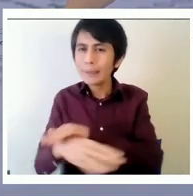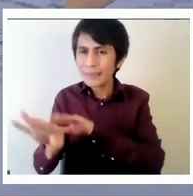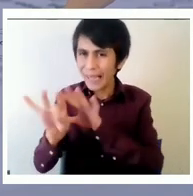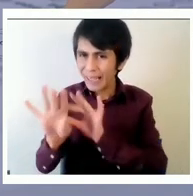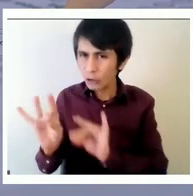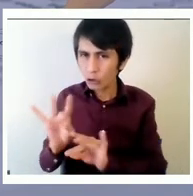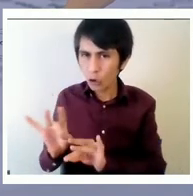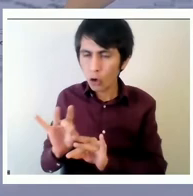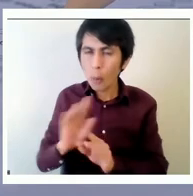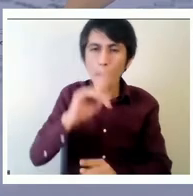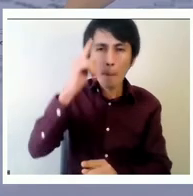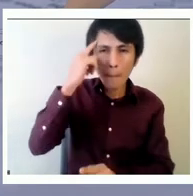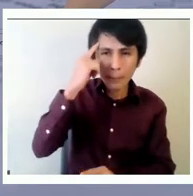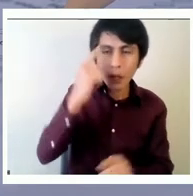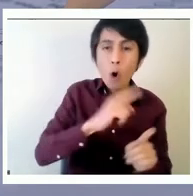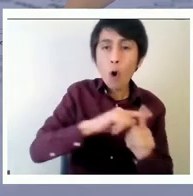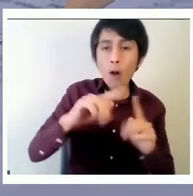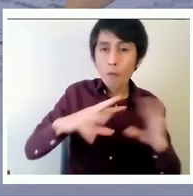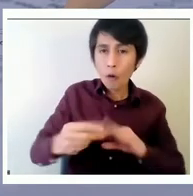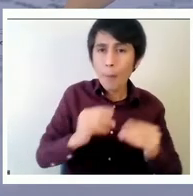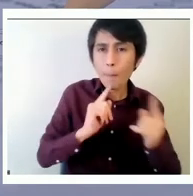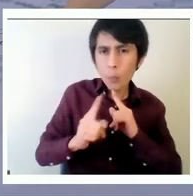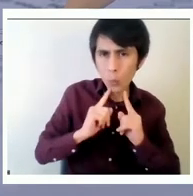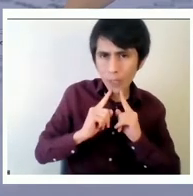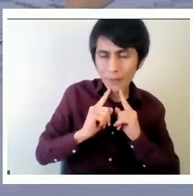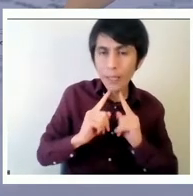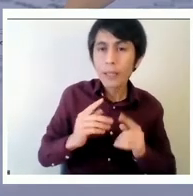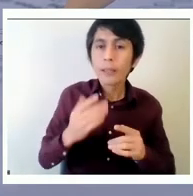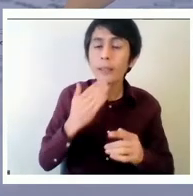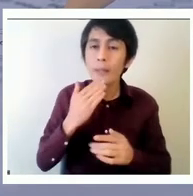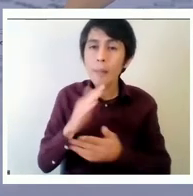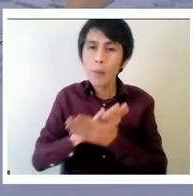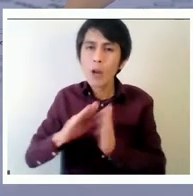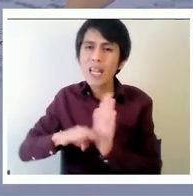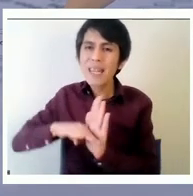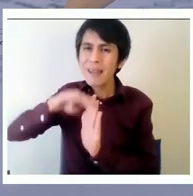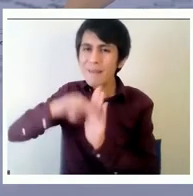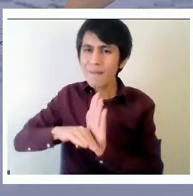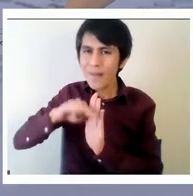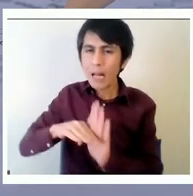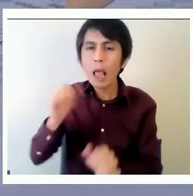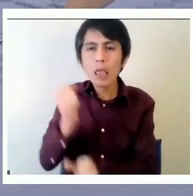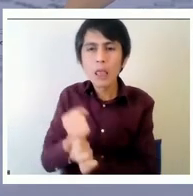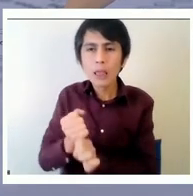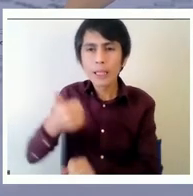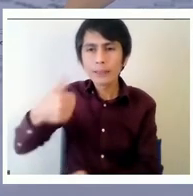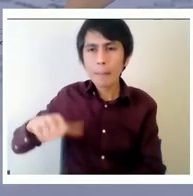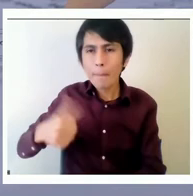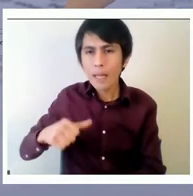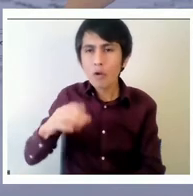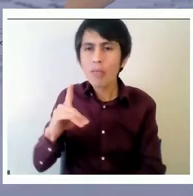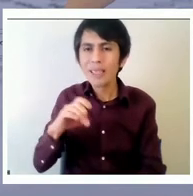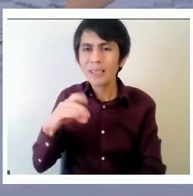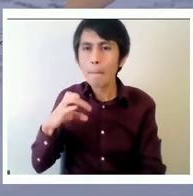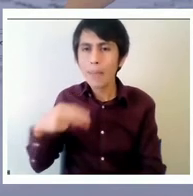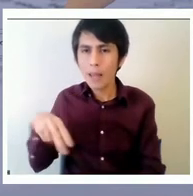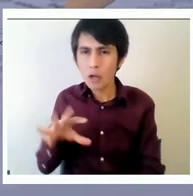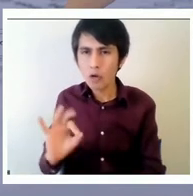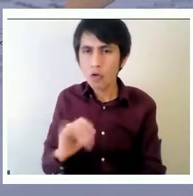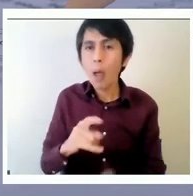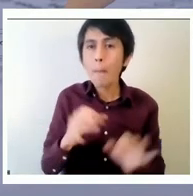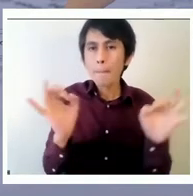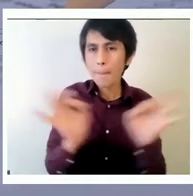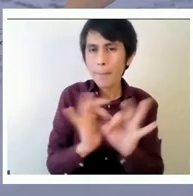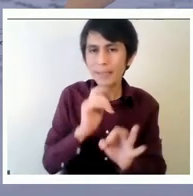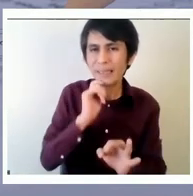de pruebas por ejemplo entregar niveles de desempeño decir qué significa un determinado puntaje podrían usarse como condiciones